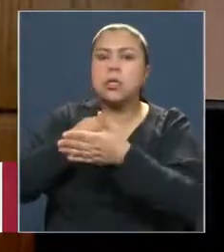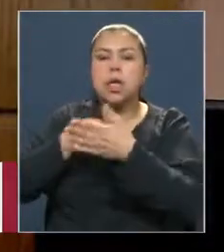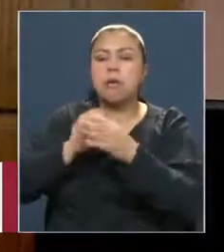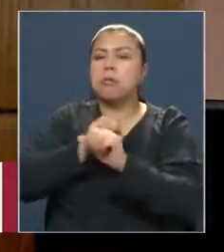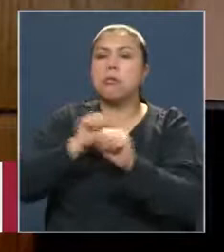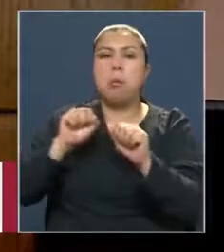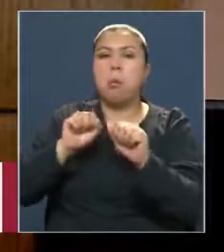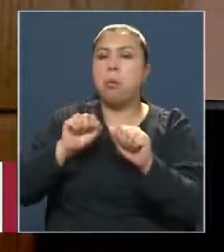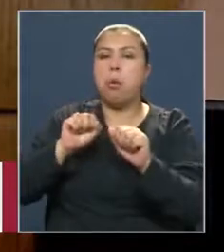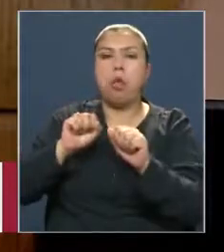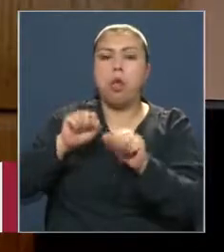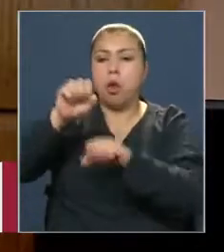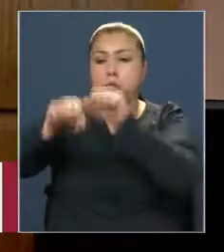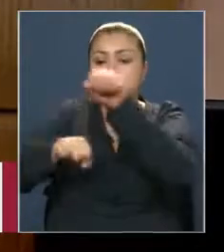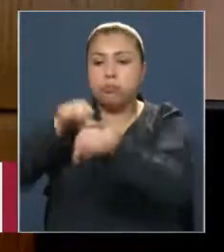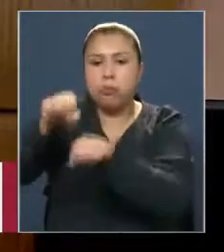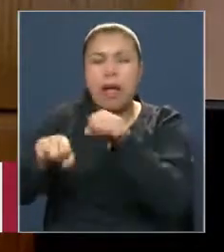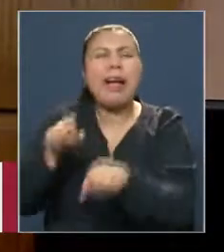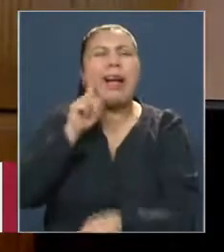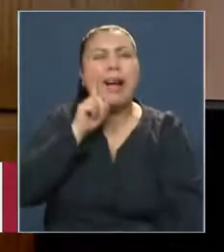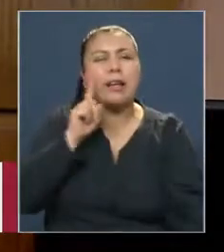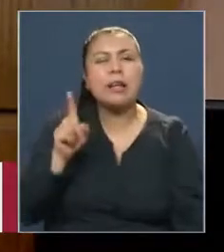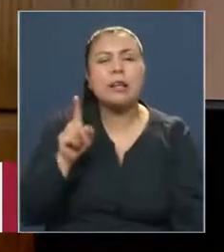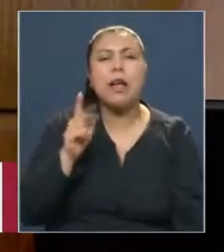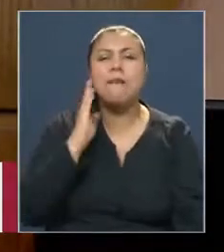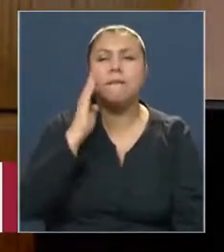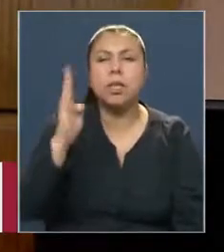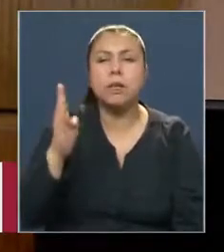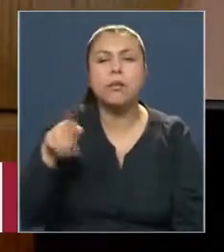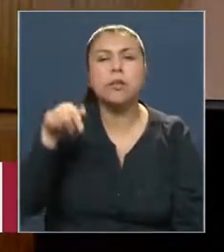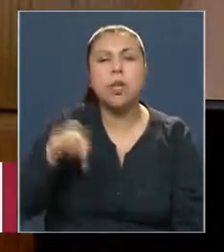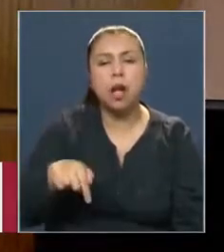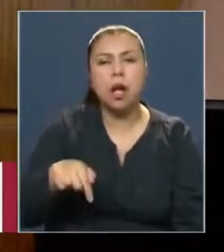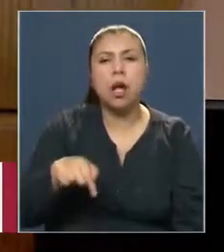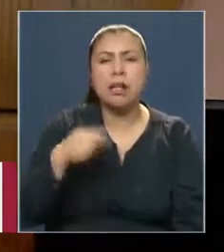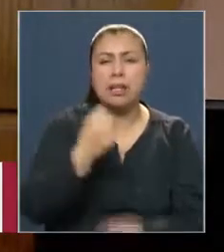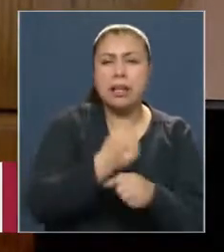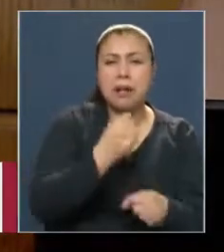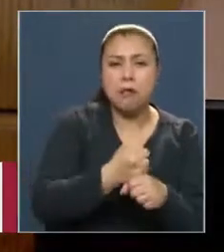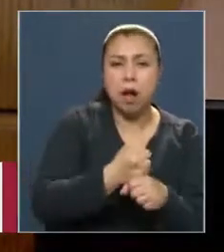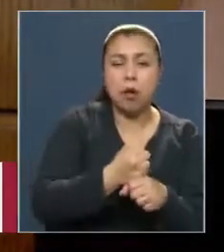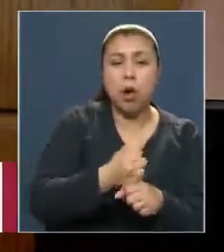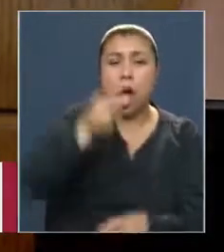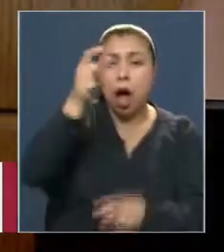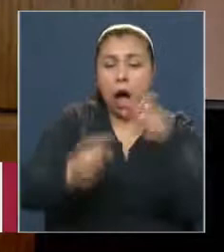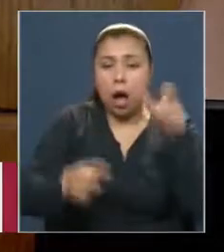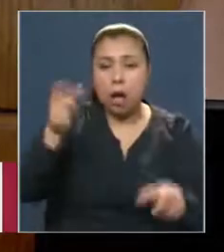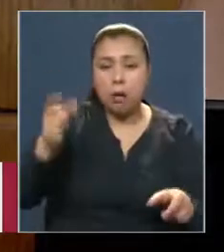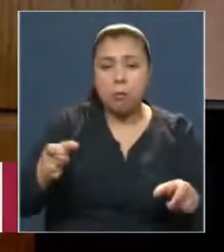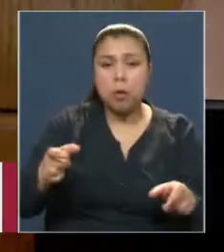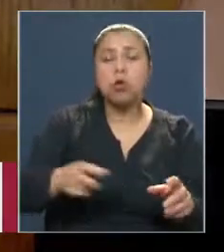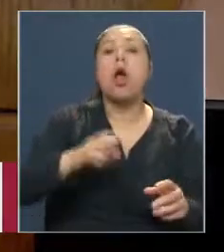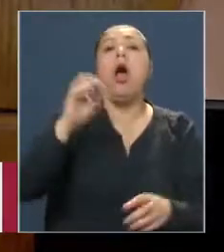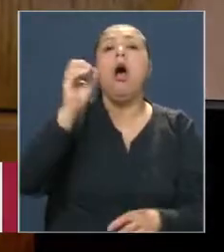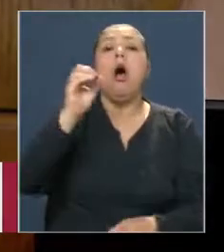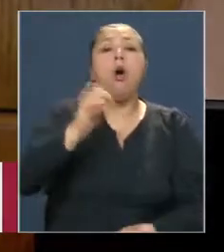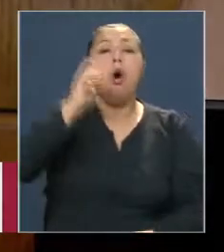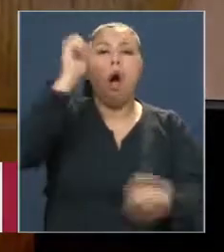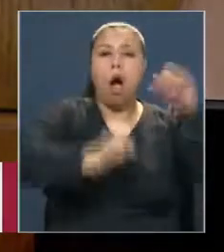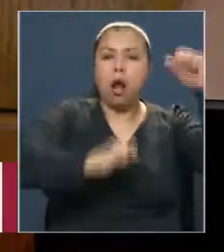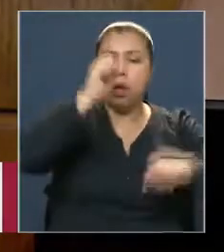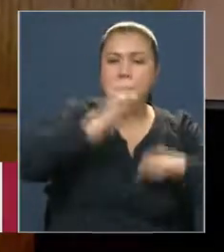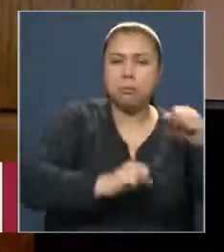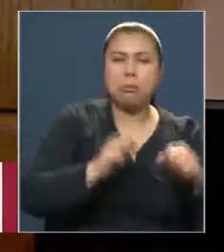recorrerla. ¿A quién se quiere beneficiar con esta obra? ¿A los vecinos o a las inmobiliarias que solo quieren maximizar sus